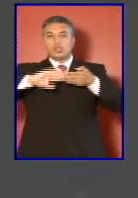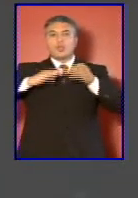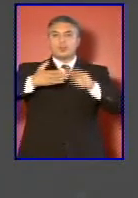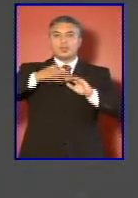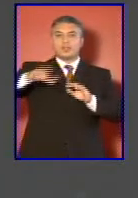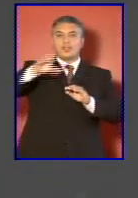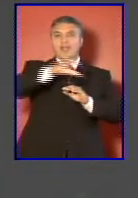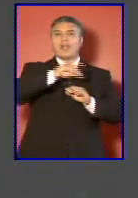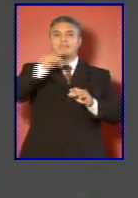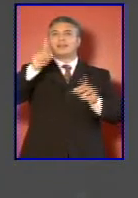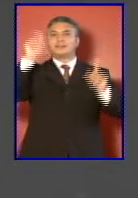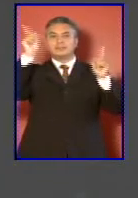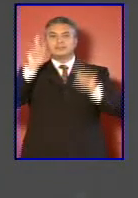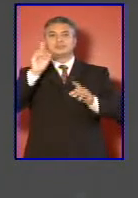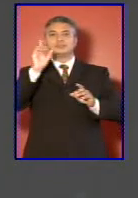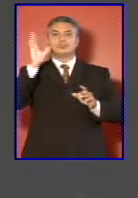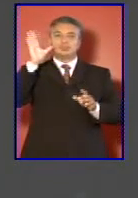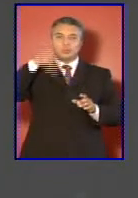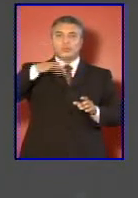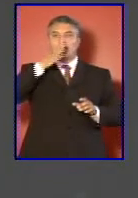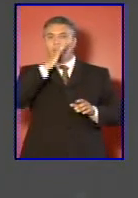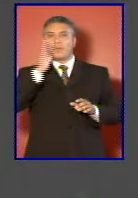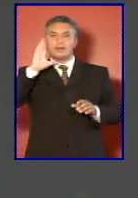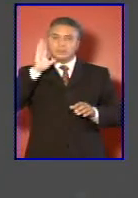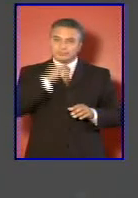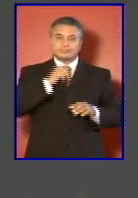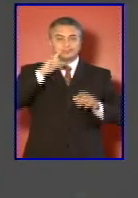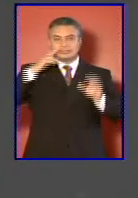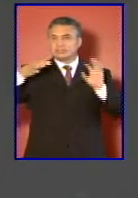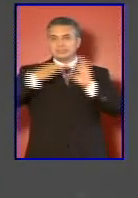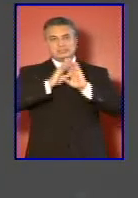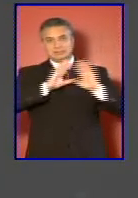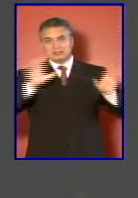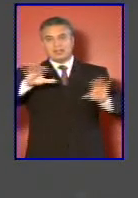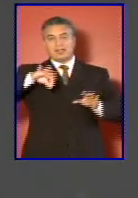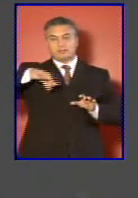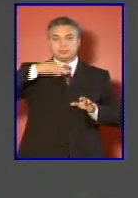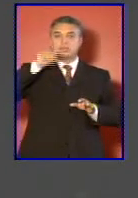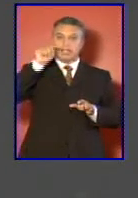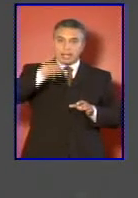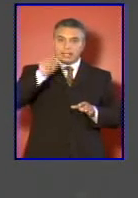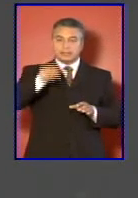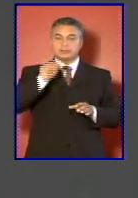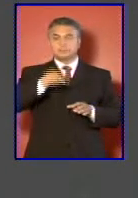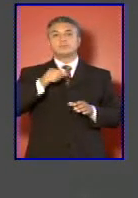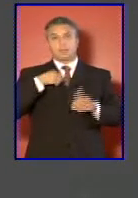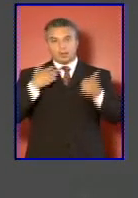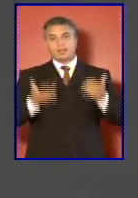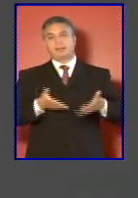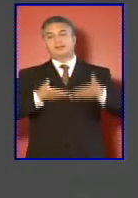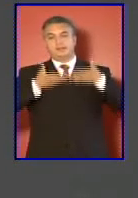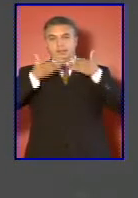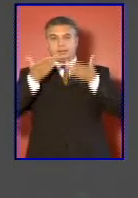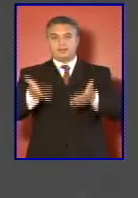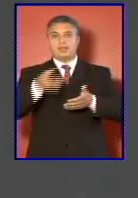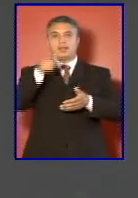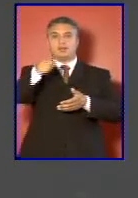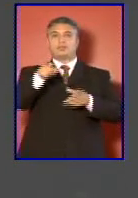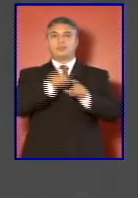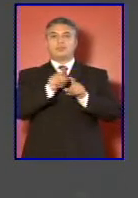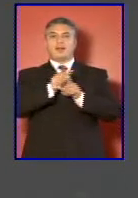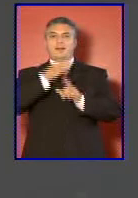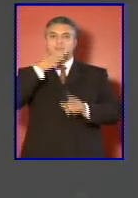con servicios básicos dañados y la conectividad muy deteriorada y que derivaron de la